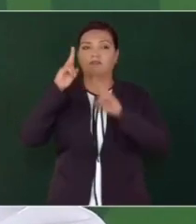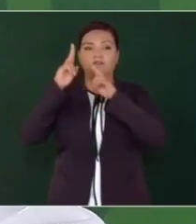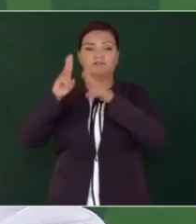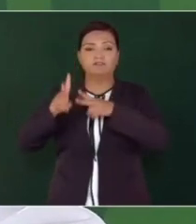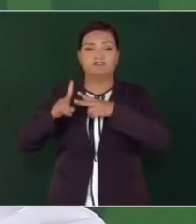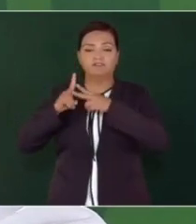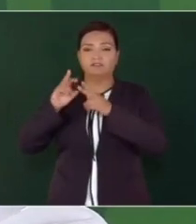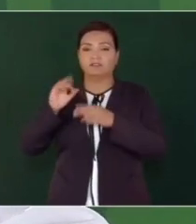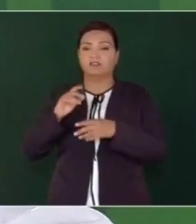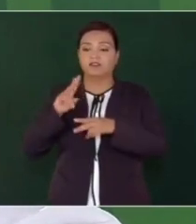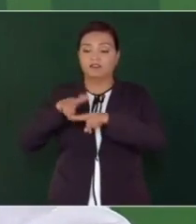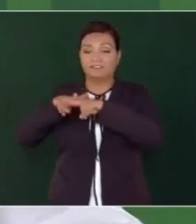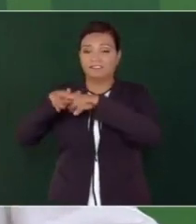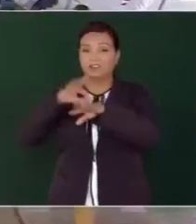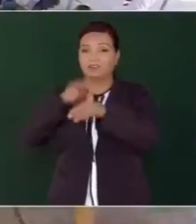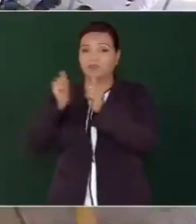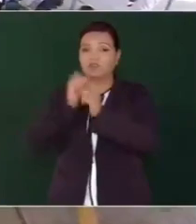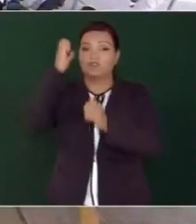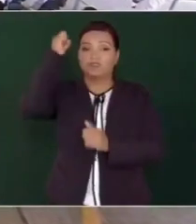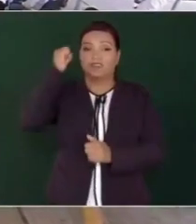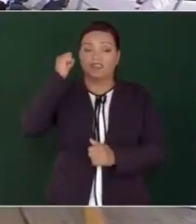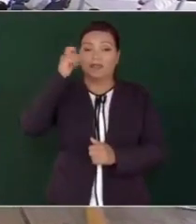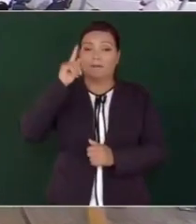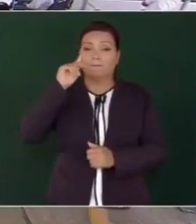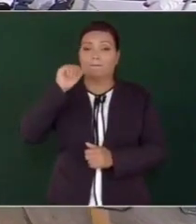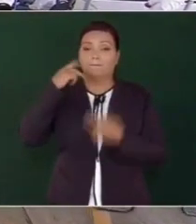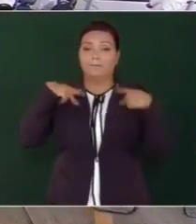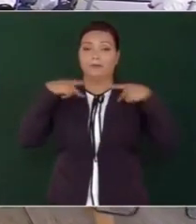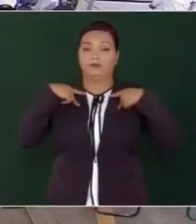férreas con trenes de pasajeros.